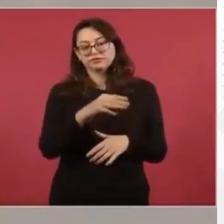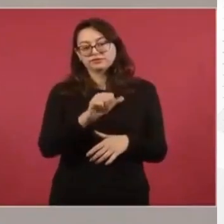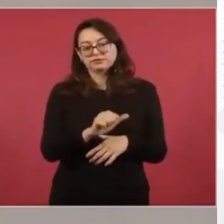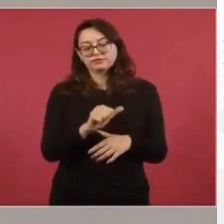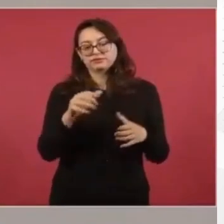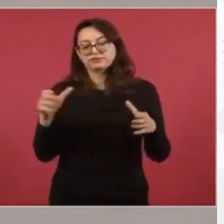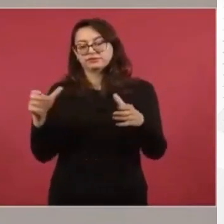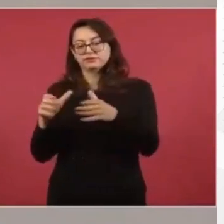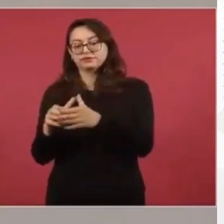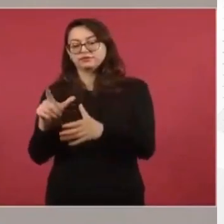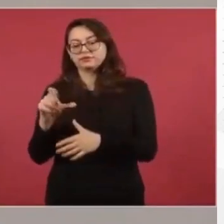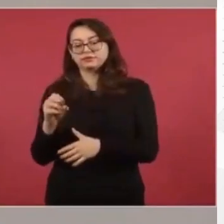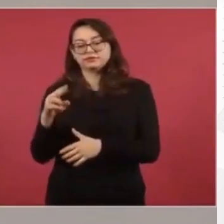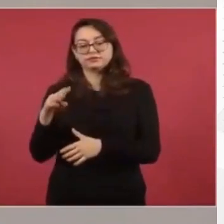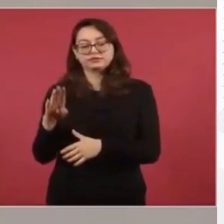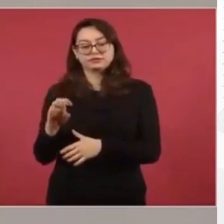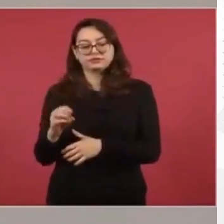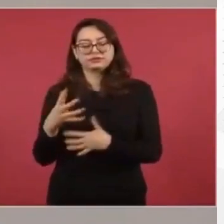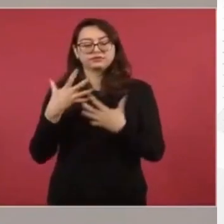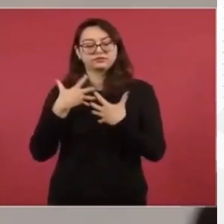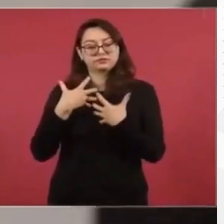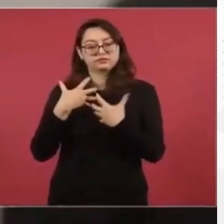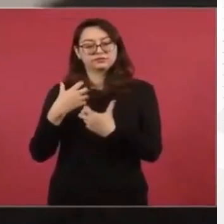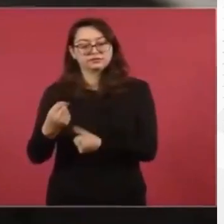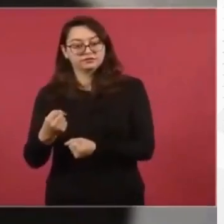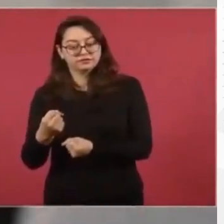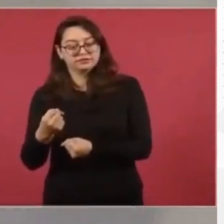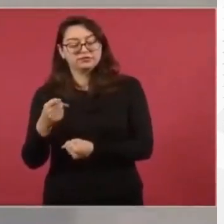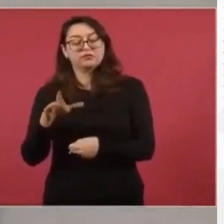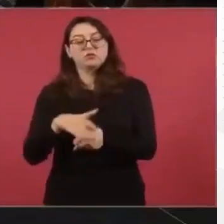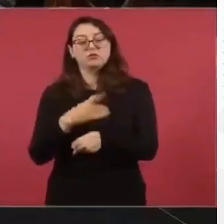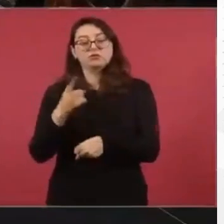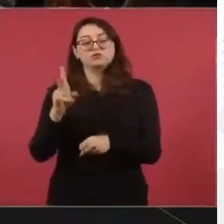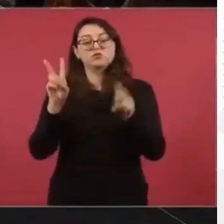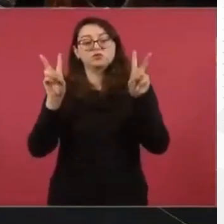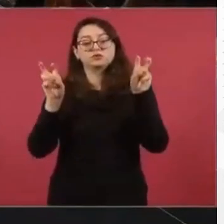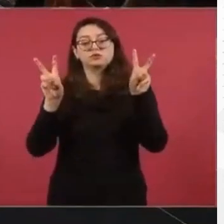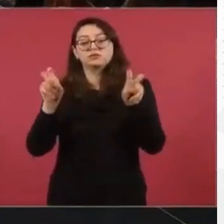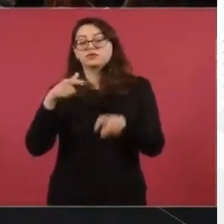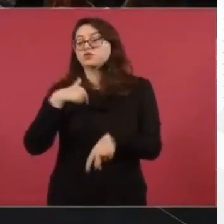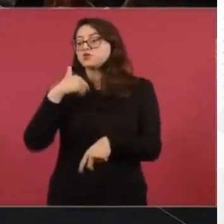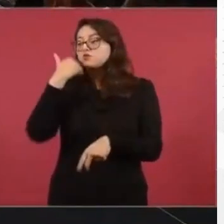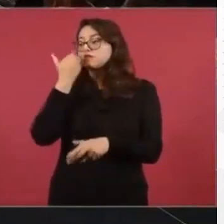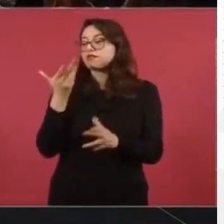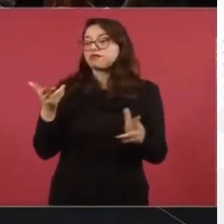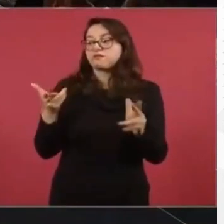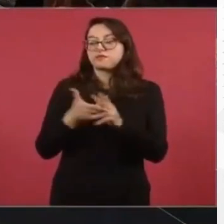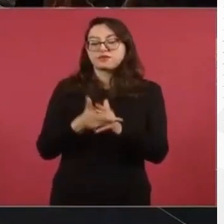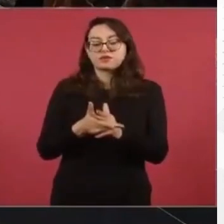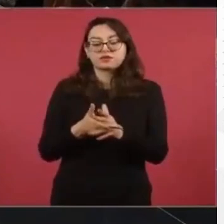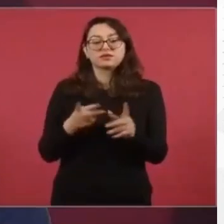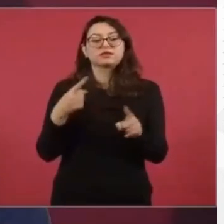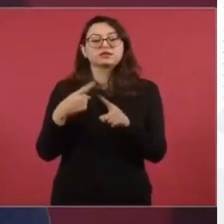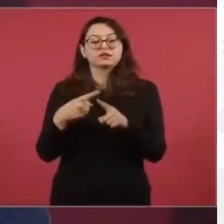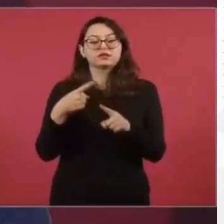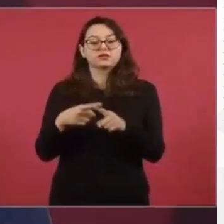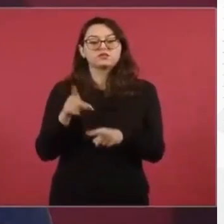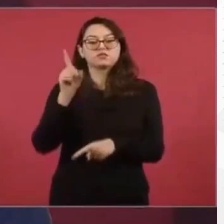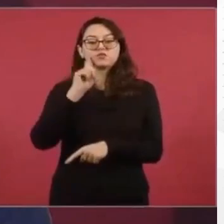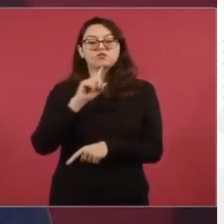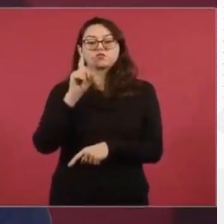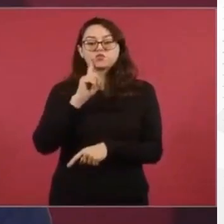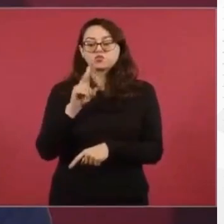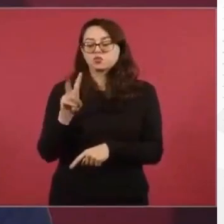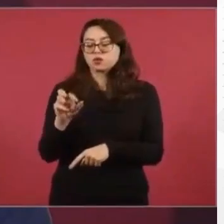con una falsa orden de aprehensión en mi contra por intento de asesinato. Quien encabezó este operativo fue la oficial